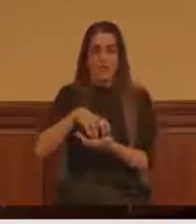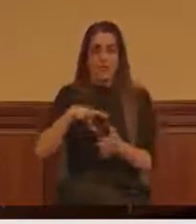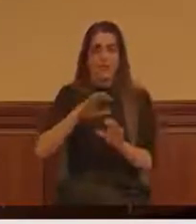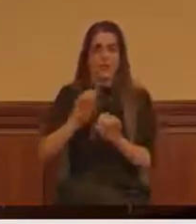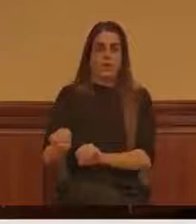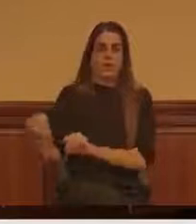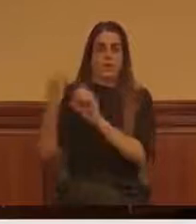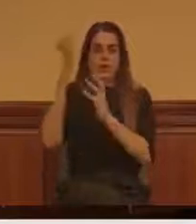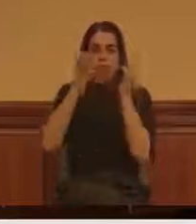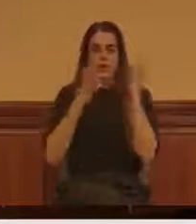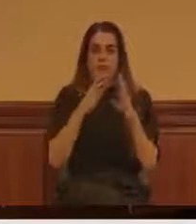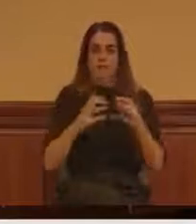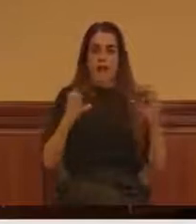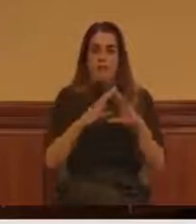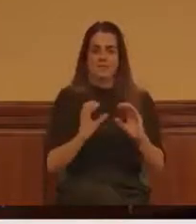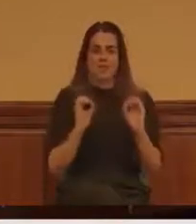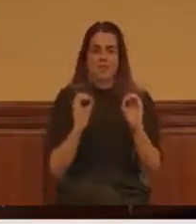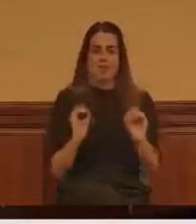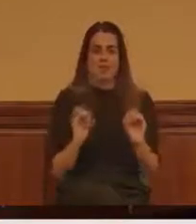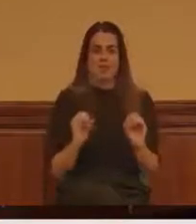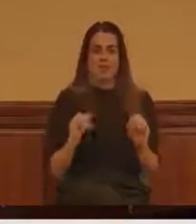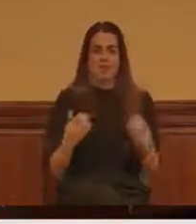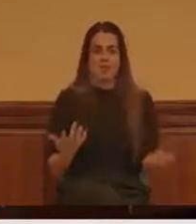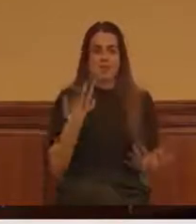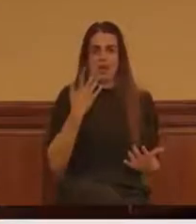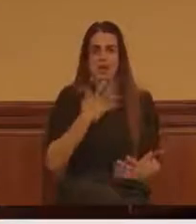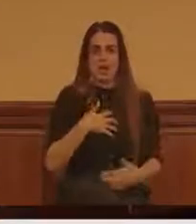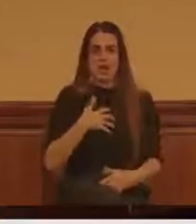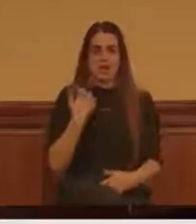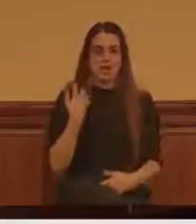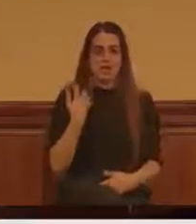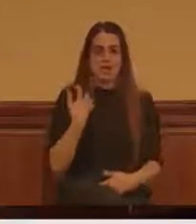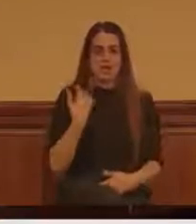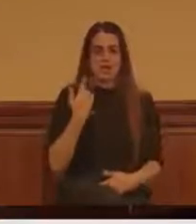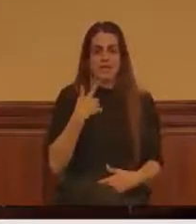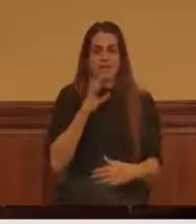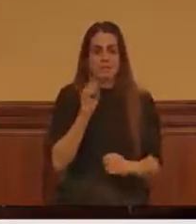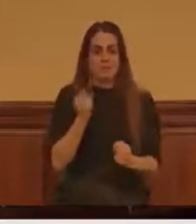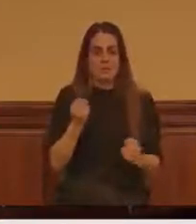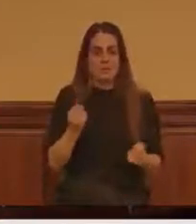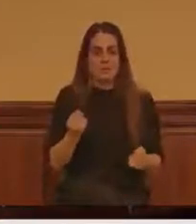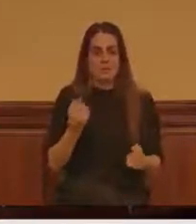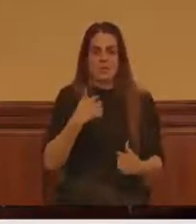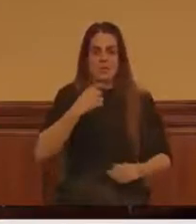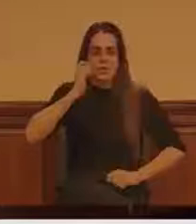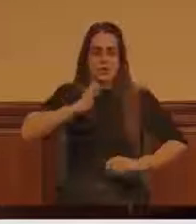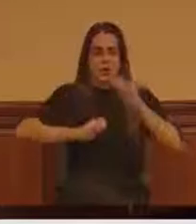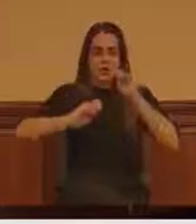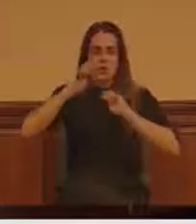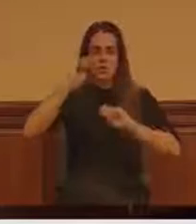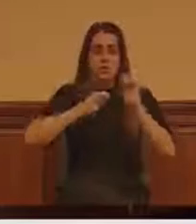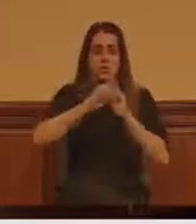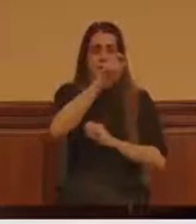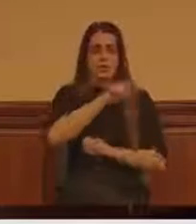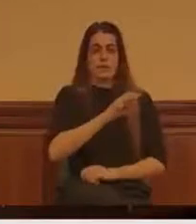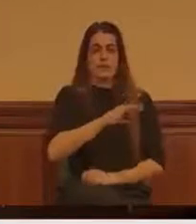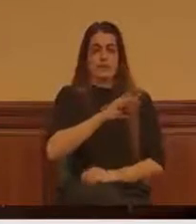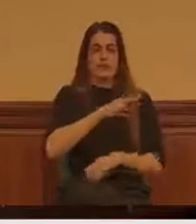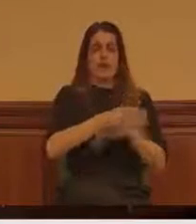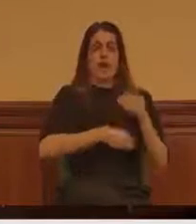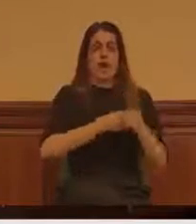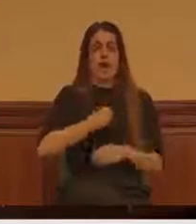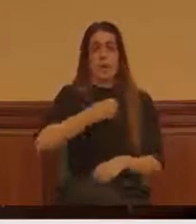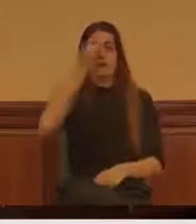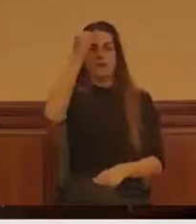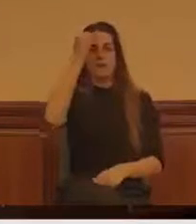animal. Lloré de rabia, lloré de impotencia, porque esa señora hacía lo que creía conveniente, pero es